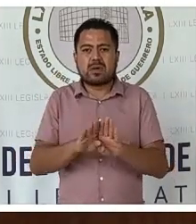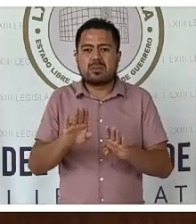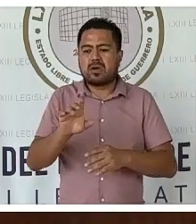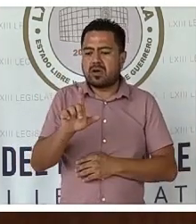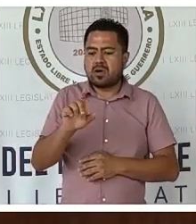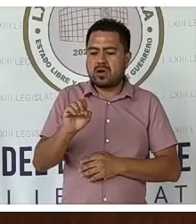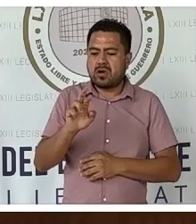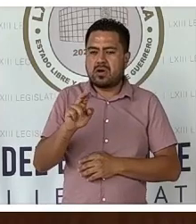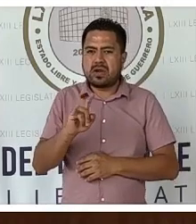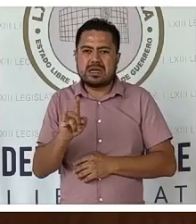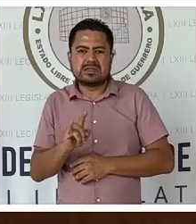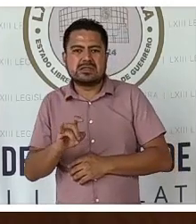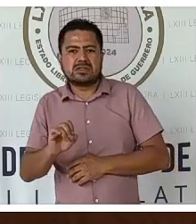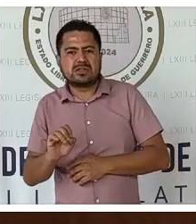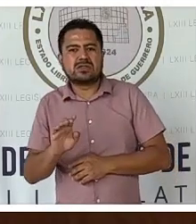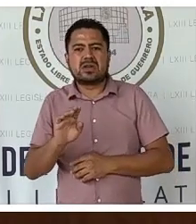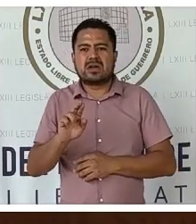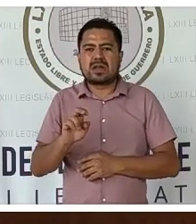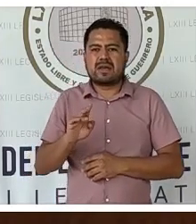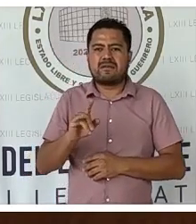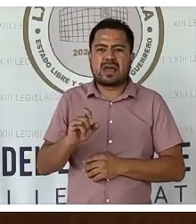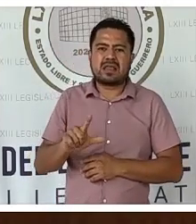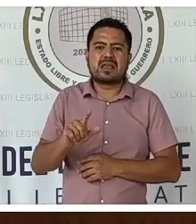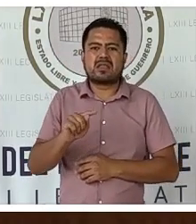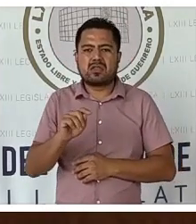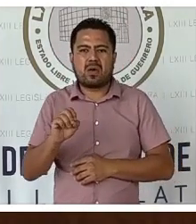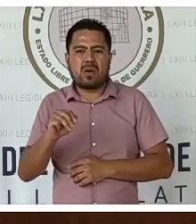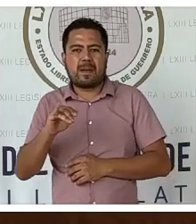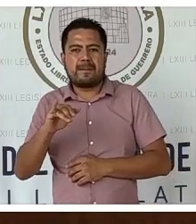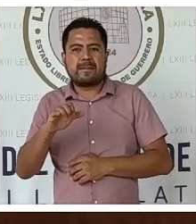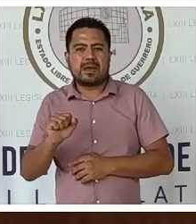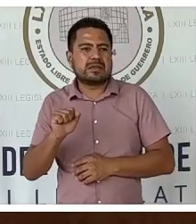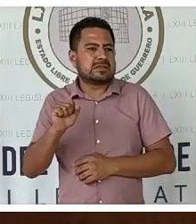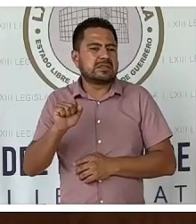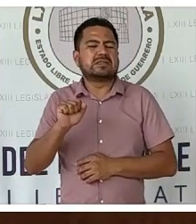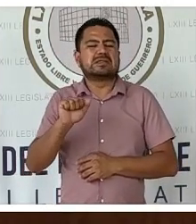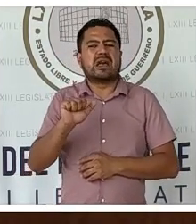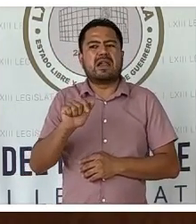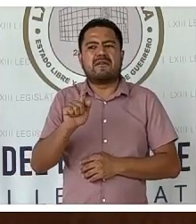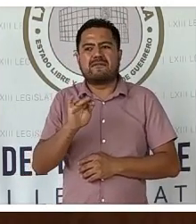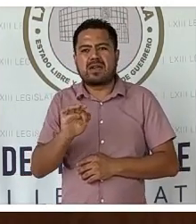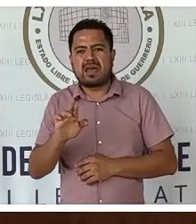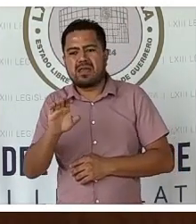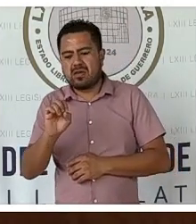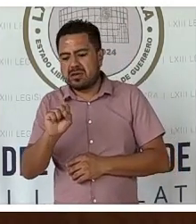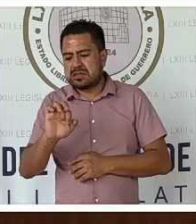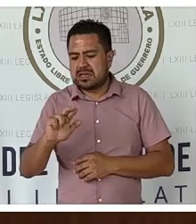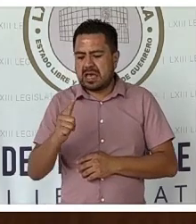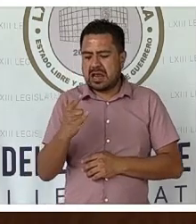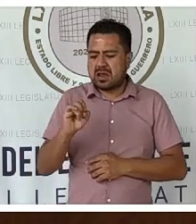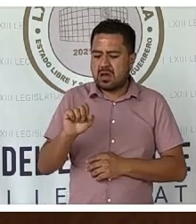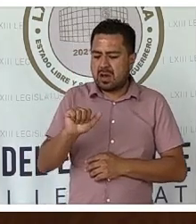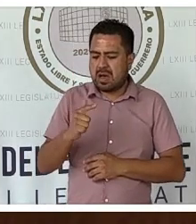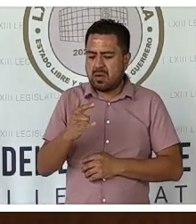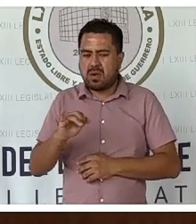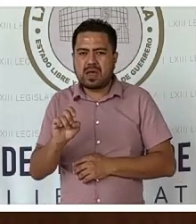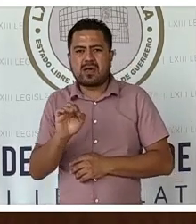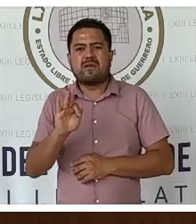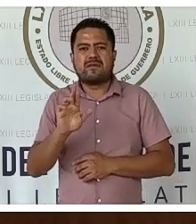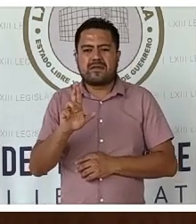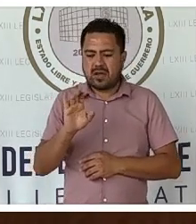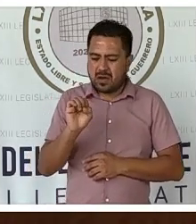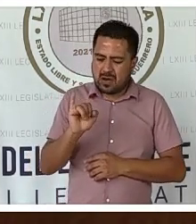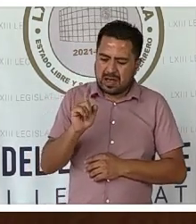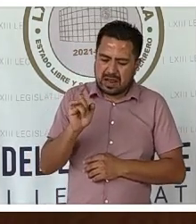Meyer, José Reveles, Tomás Granados, Alfredo Rivera Flores, Sergio Aguayo, Froilán López,